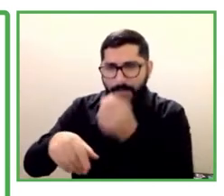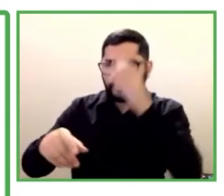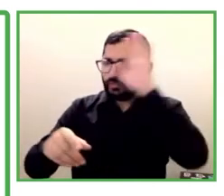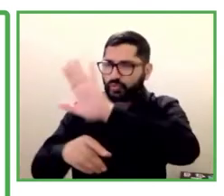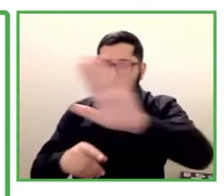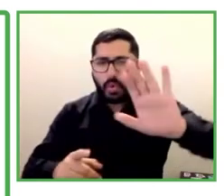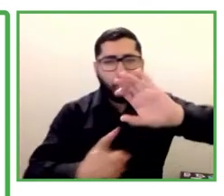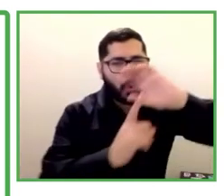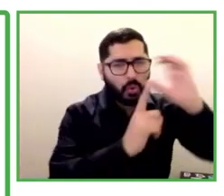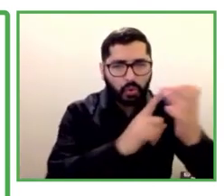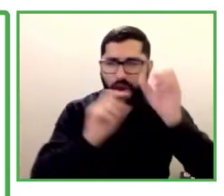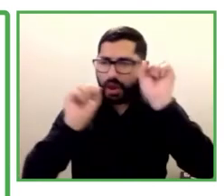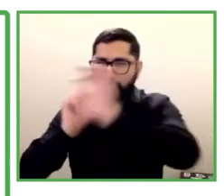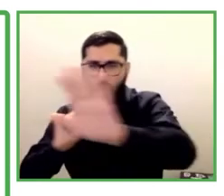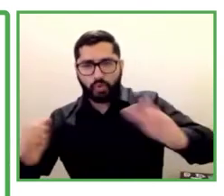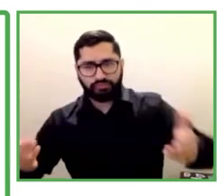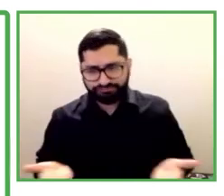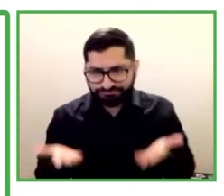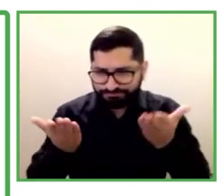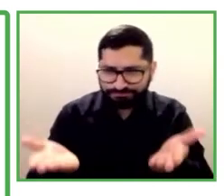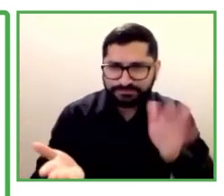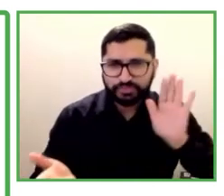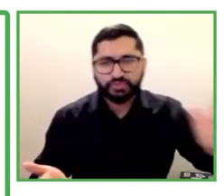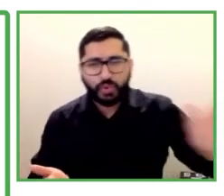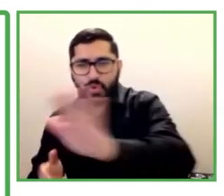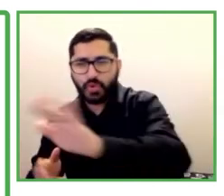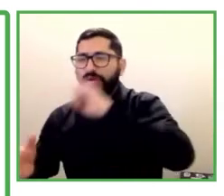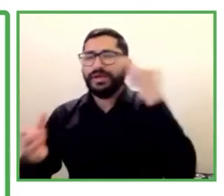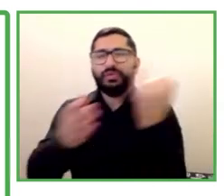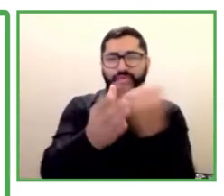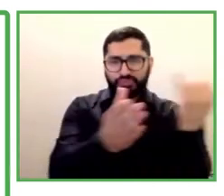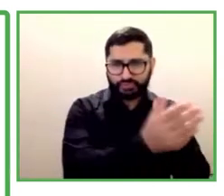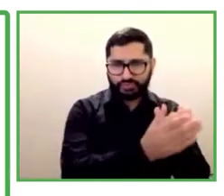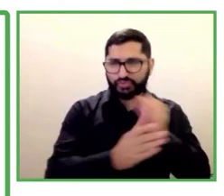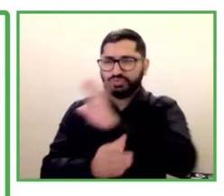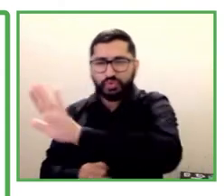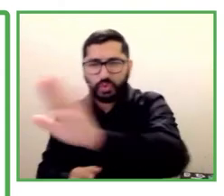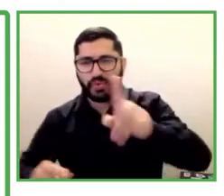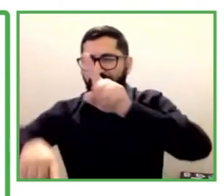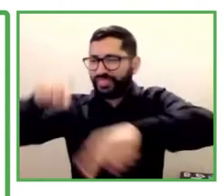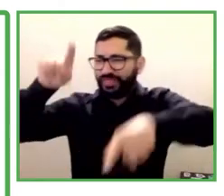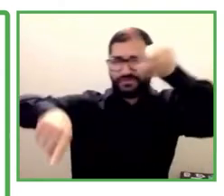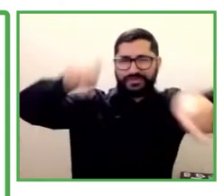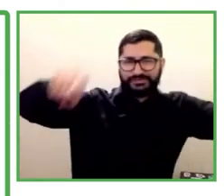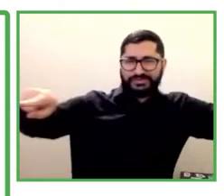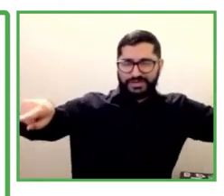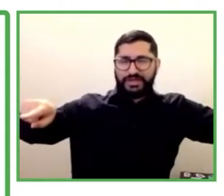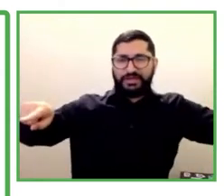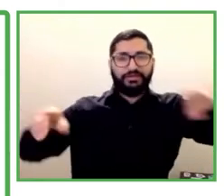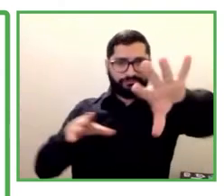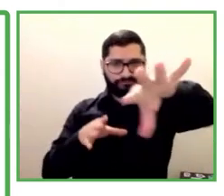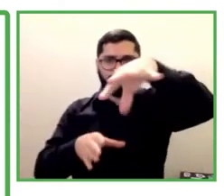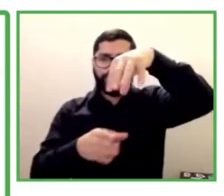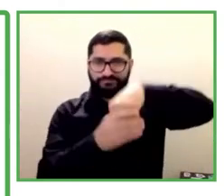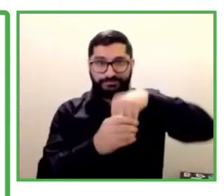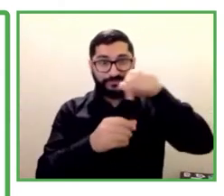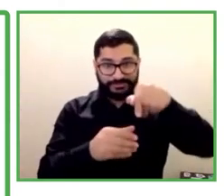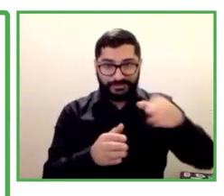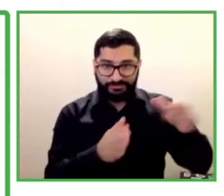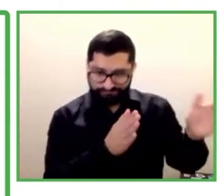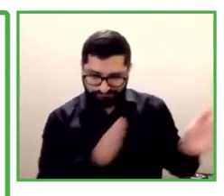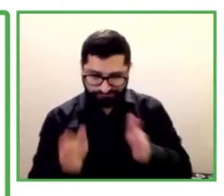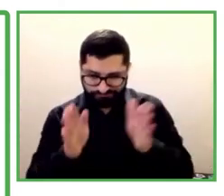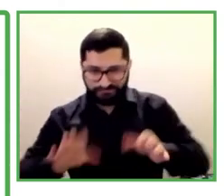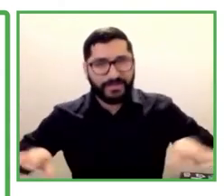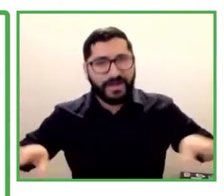accesibilidad en la aplicación misma, la promoción de accesibilidad y los capacitados en este programa van